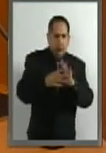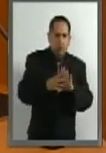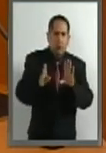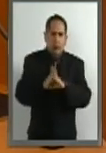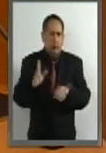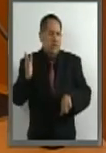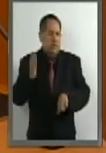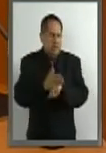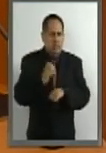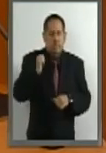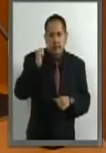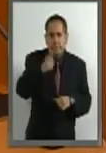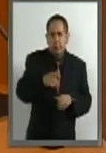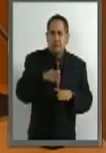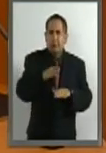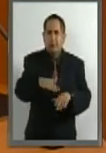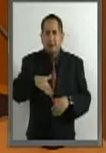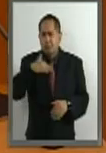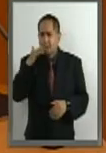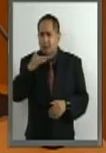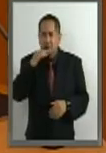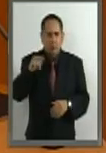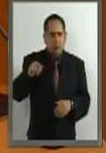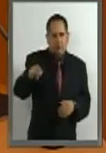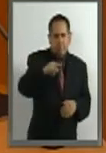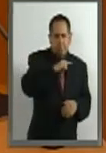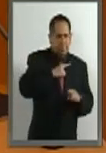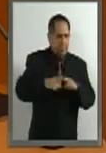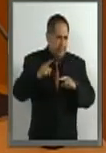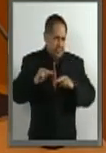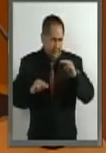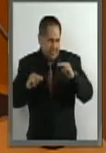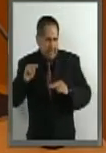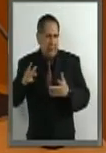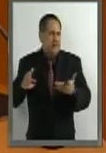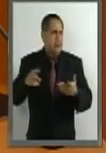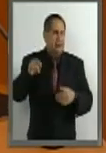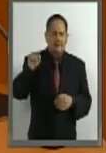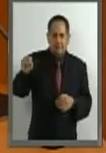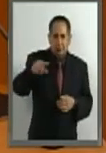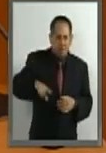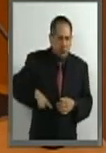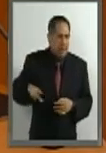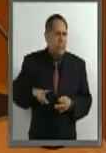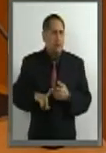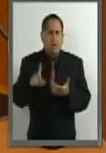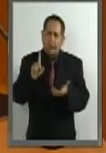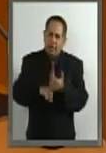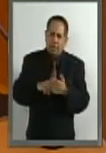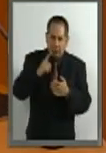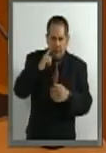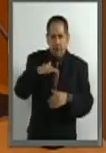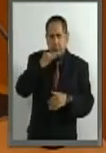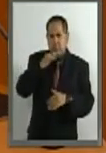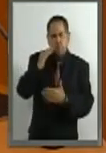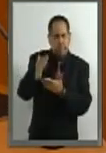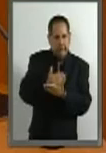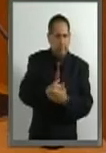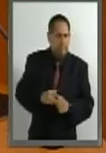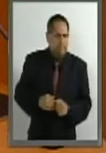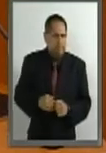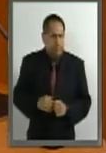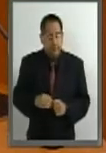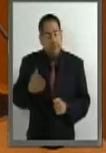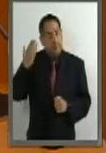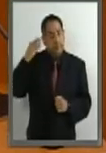sancionar el fenómeno de la corrupción en todos los niveles de gobierno y en cada uno de los poderes del Estado. Se concibió